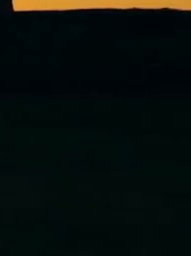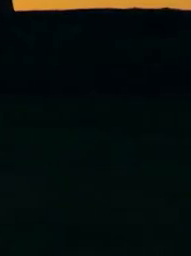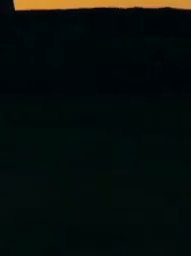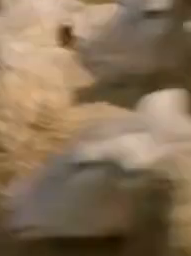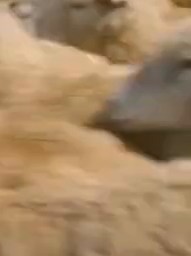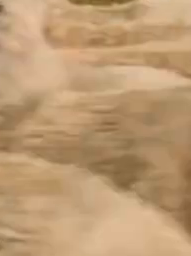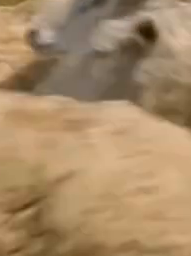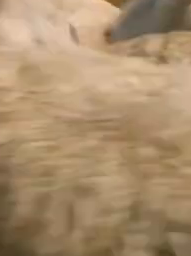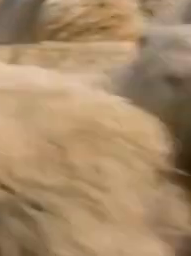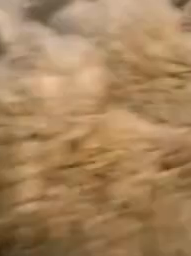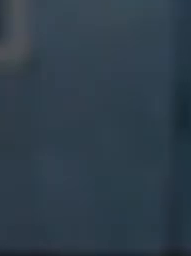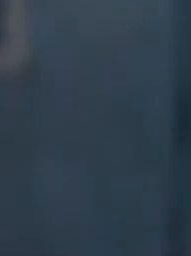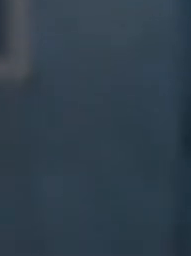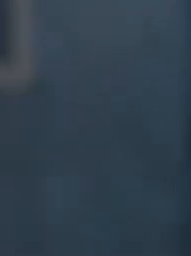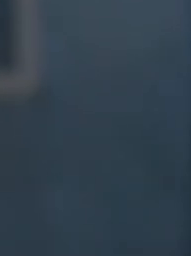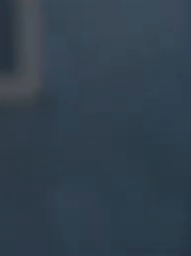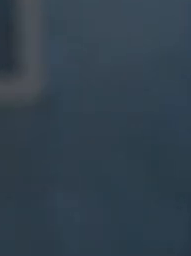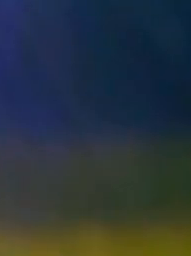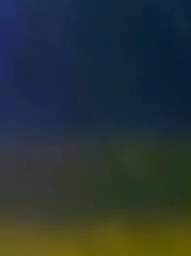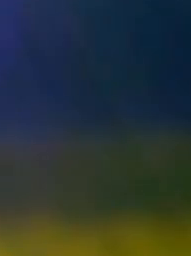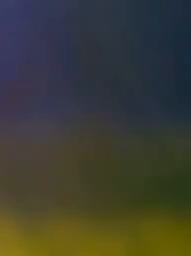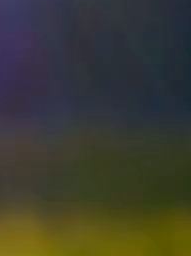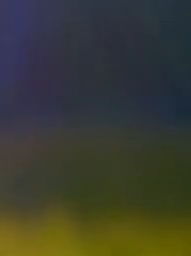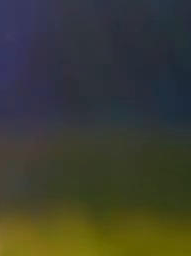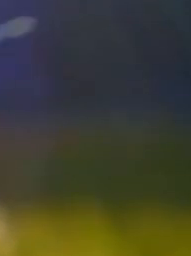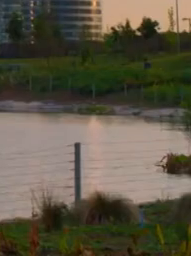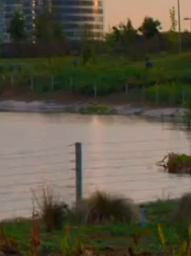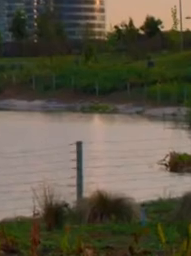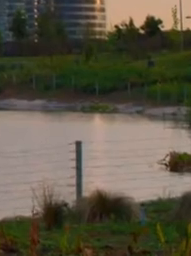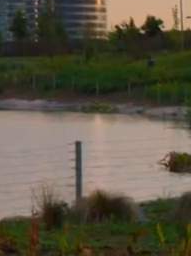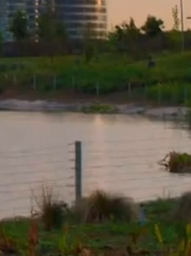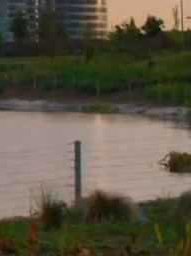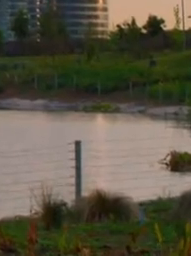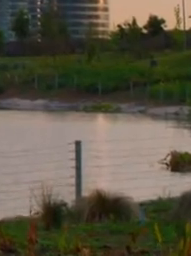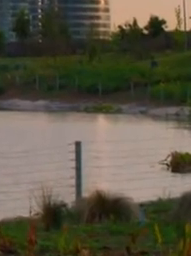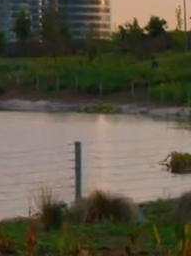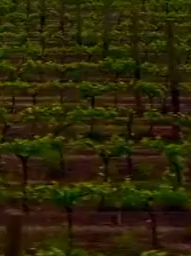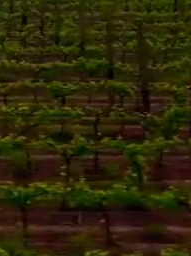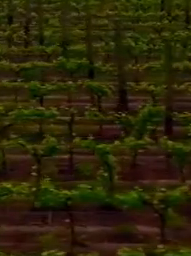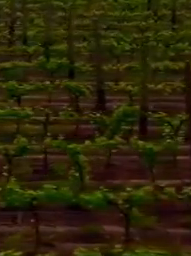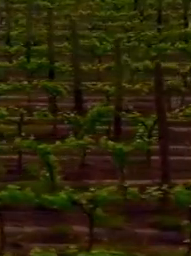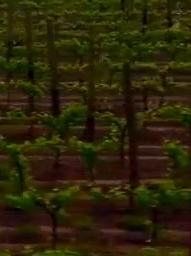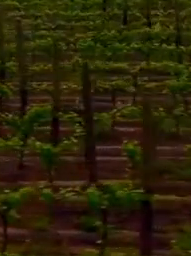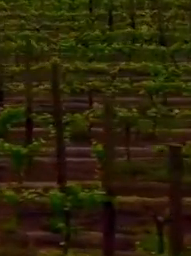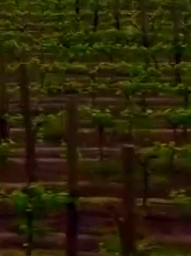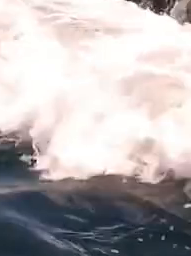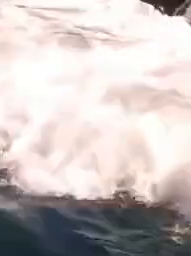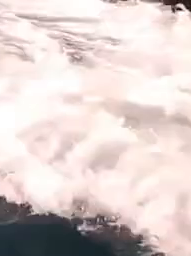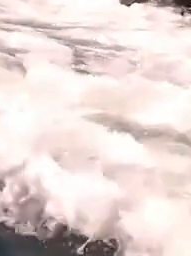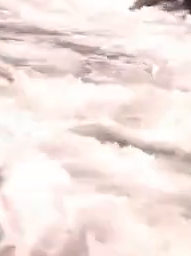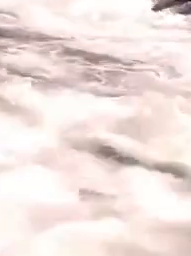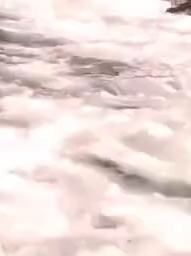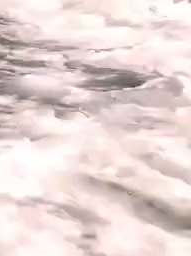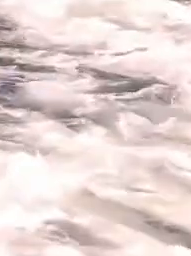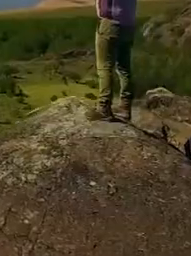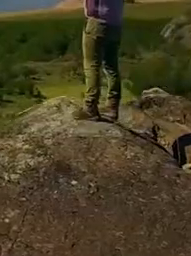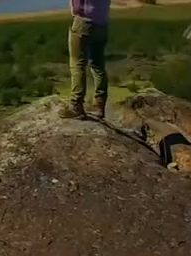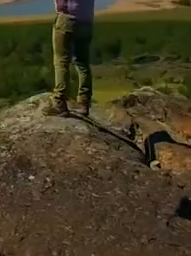Transmitió el Gobierno de Chile. Agradecemos a los canales de televisión y radioemisoras que integraron esta red voluntaria.